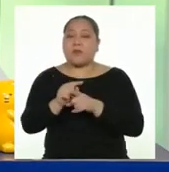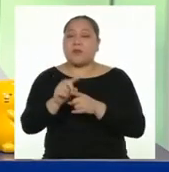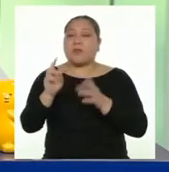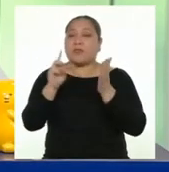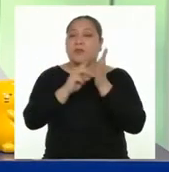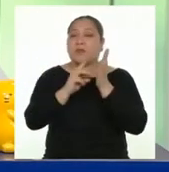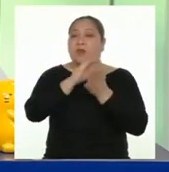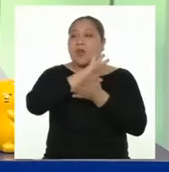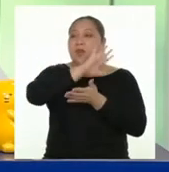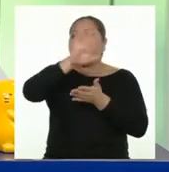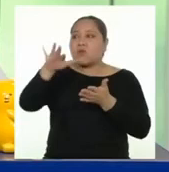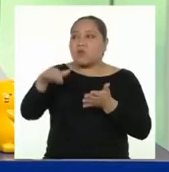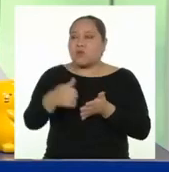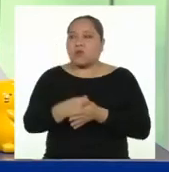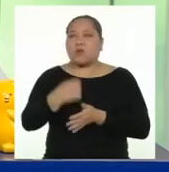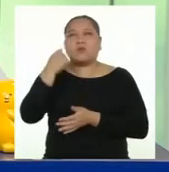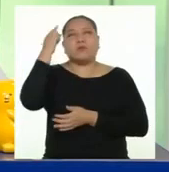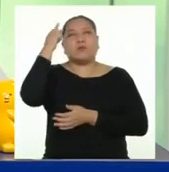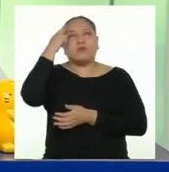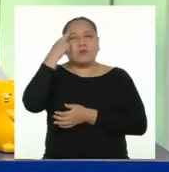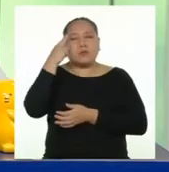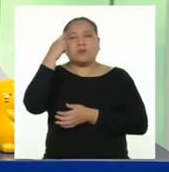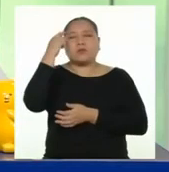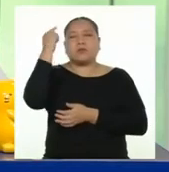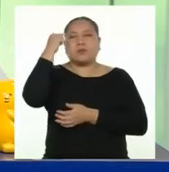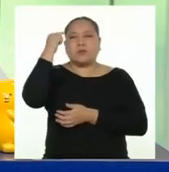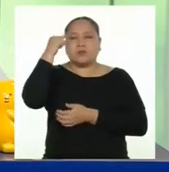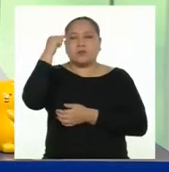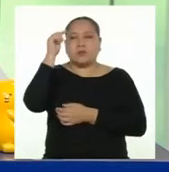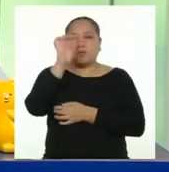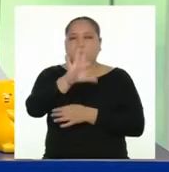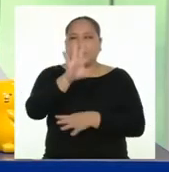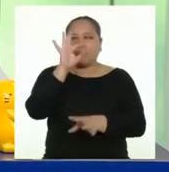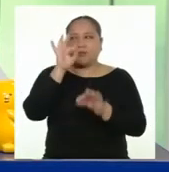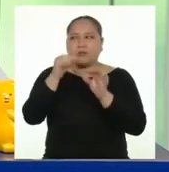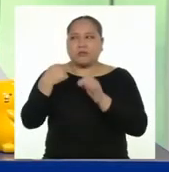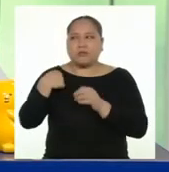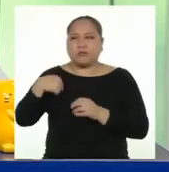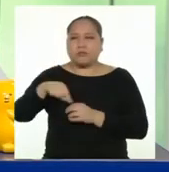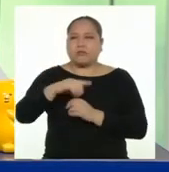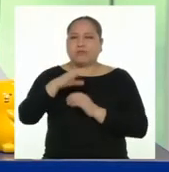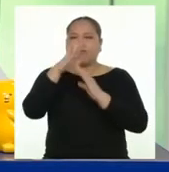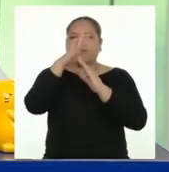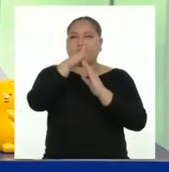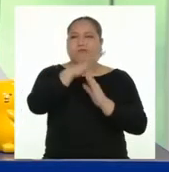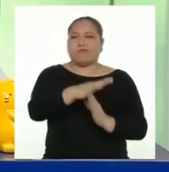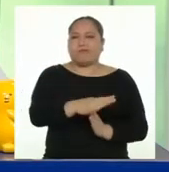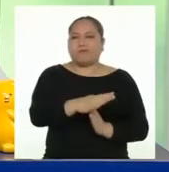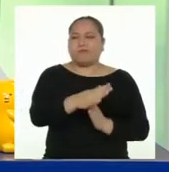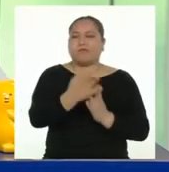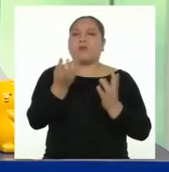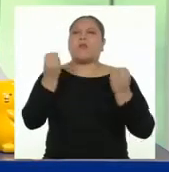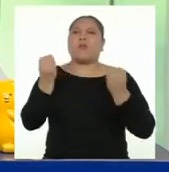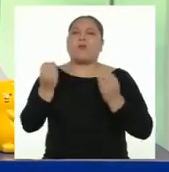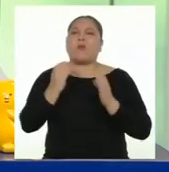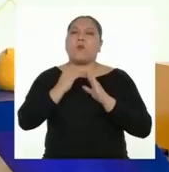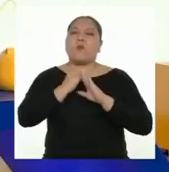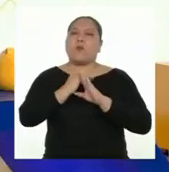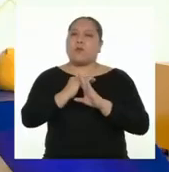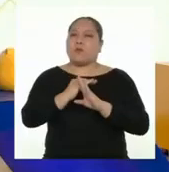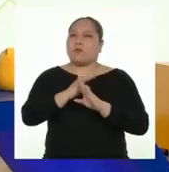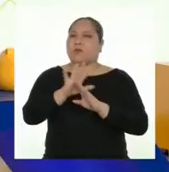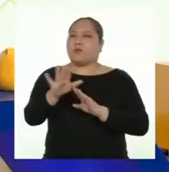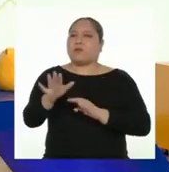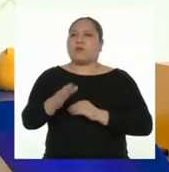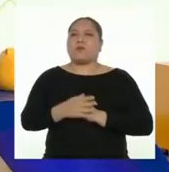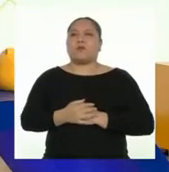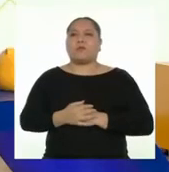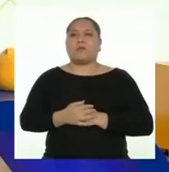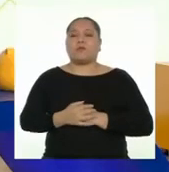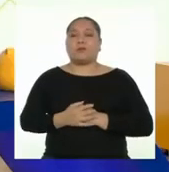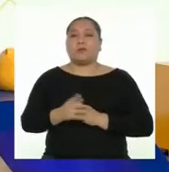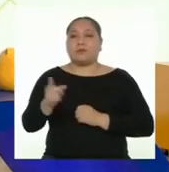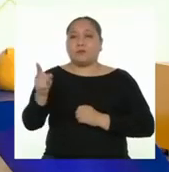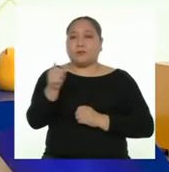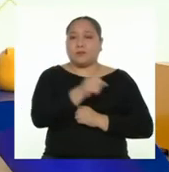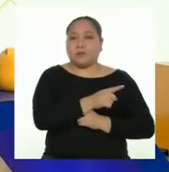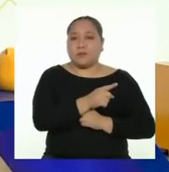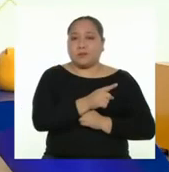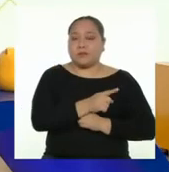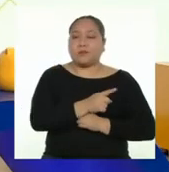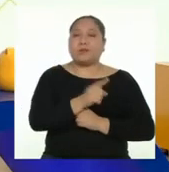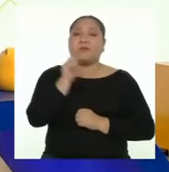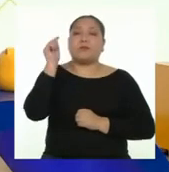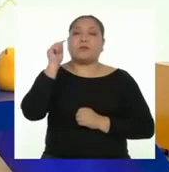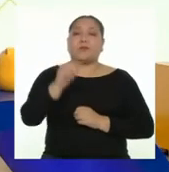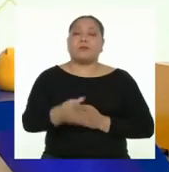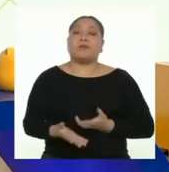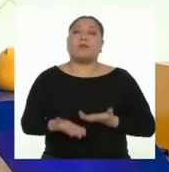todas y todos hagamos un acto de conciencia para descubrir si estamos generando discriminación y cómo evitarlo. Esto